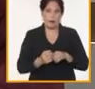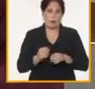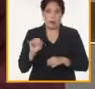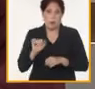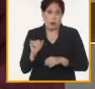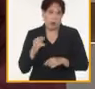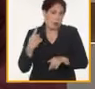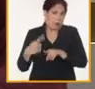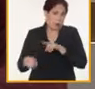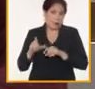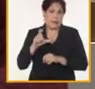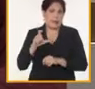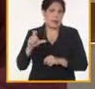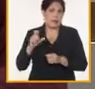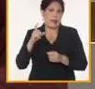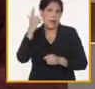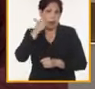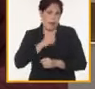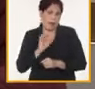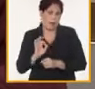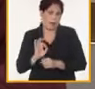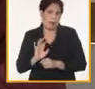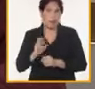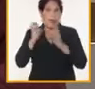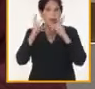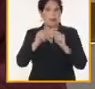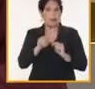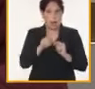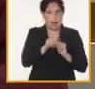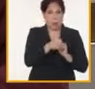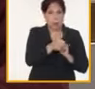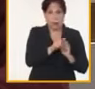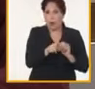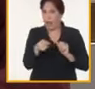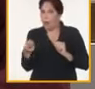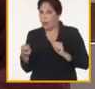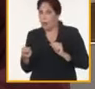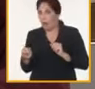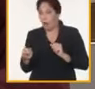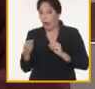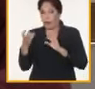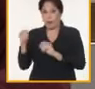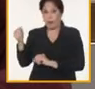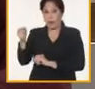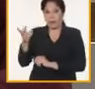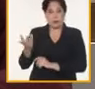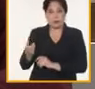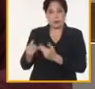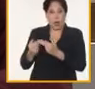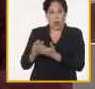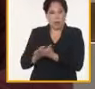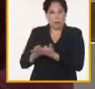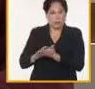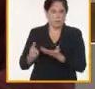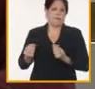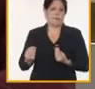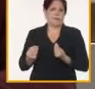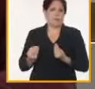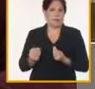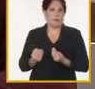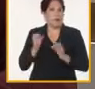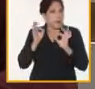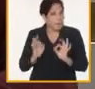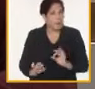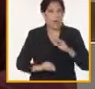CPA con buenos resultados aquí y al lado se encuentra otra que los resultados no son los mismos con las